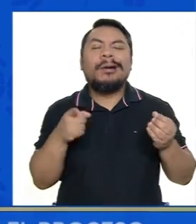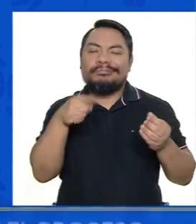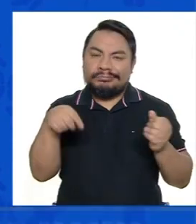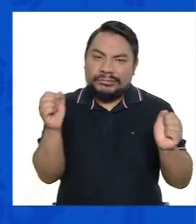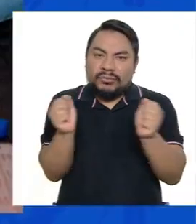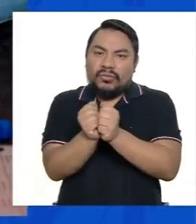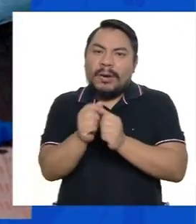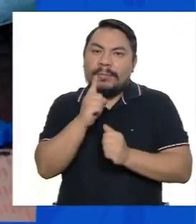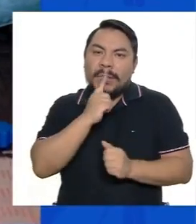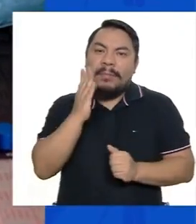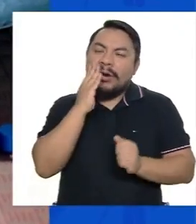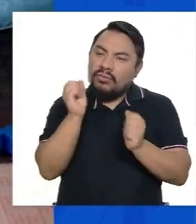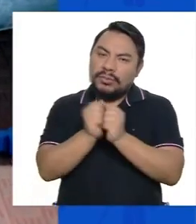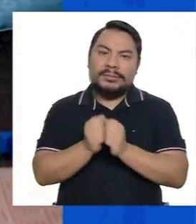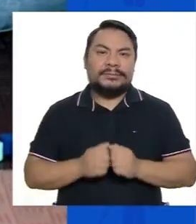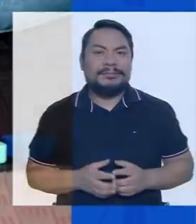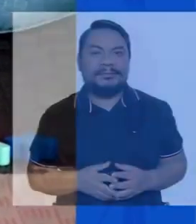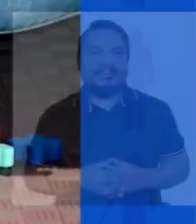a los padres